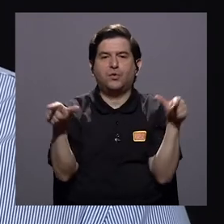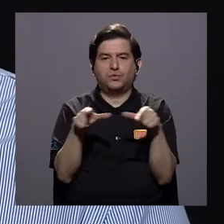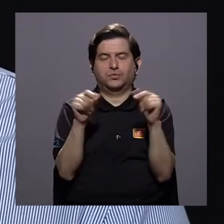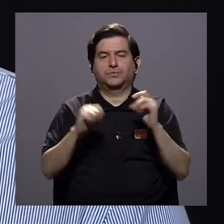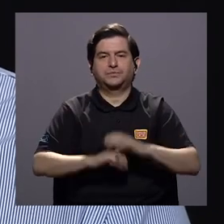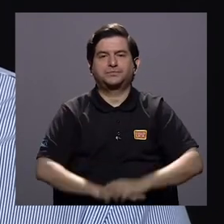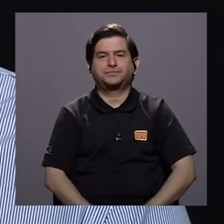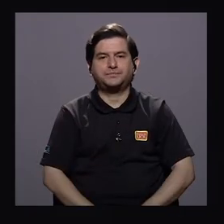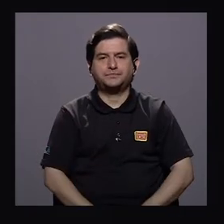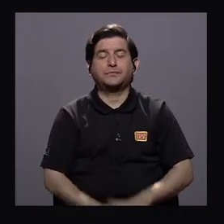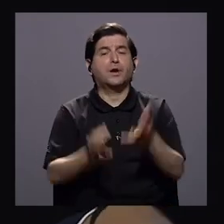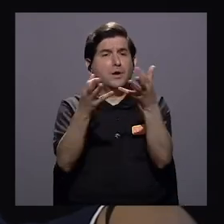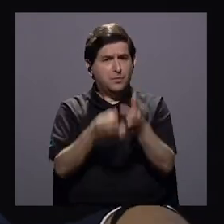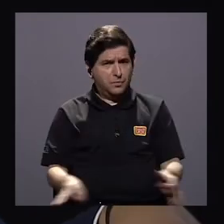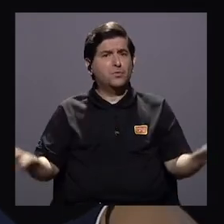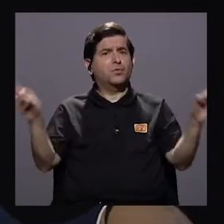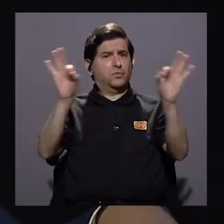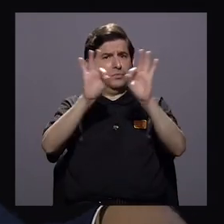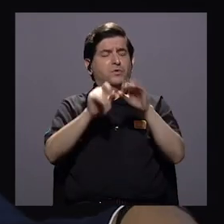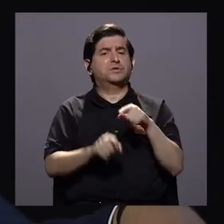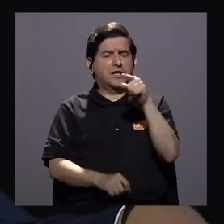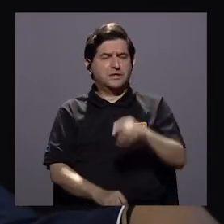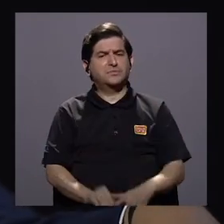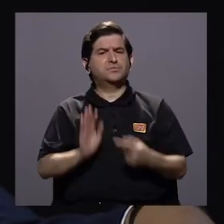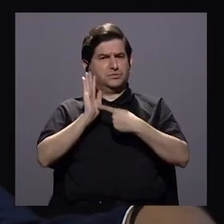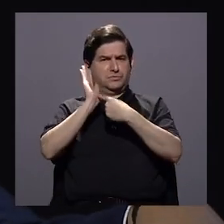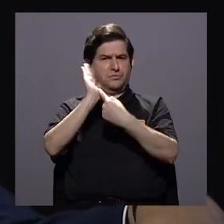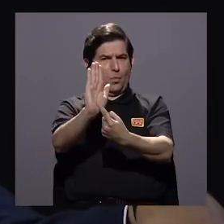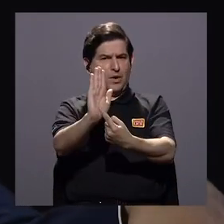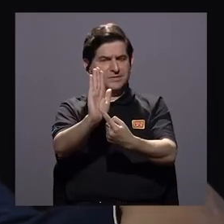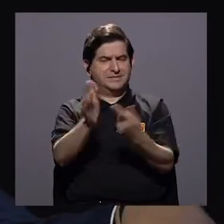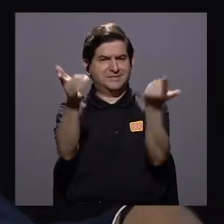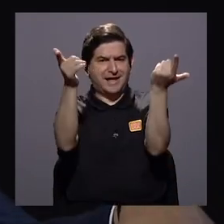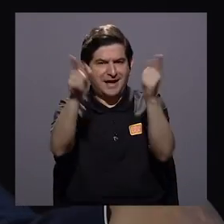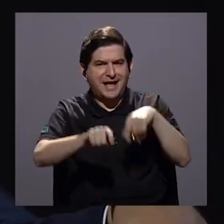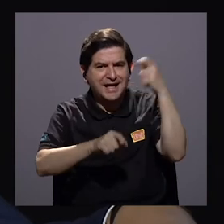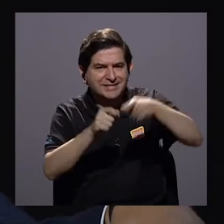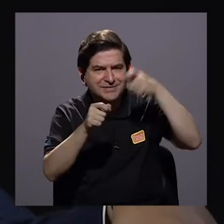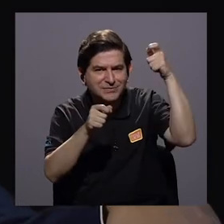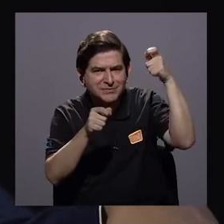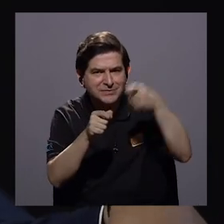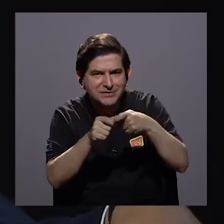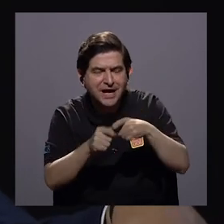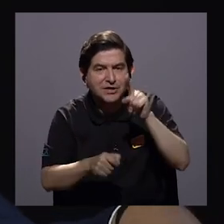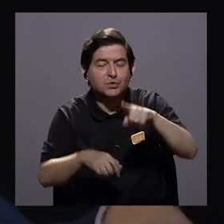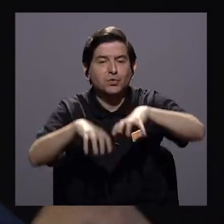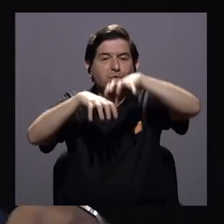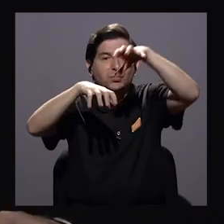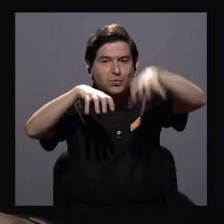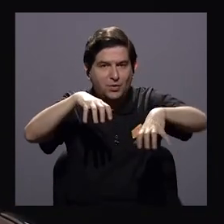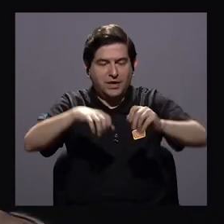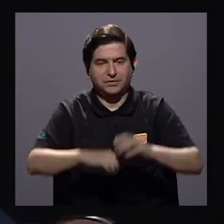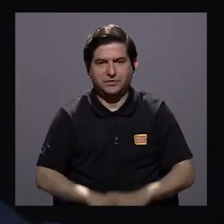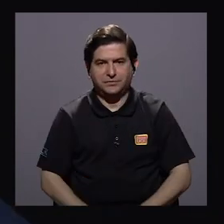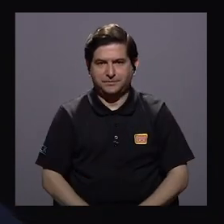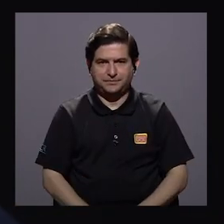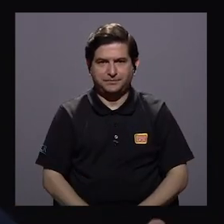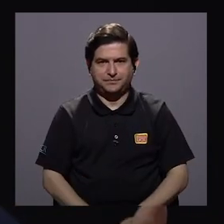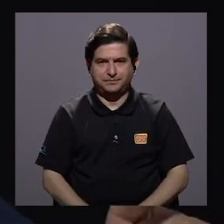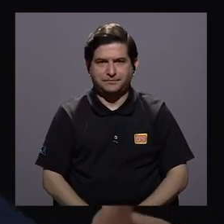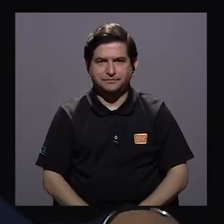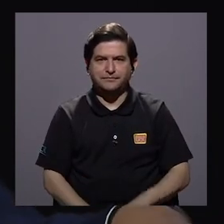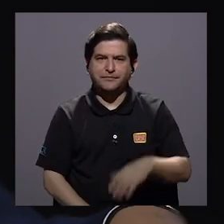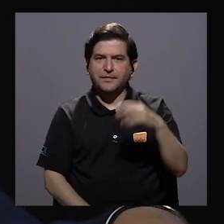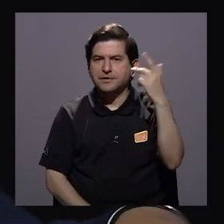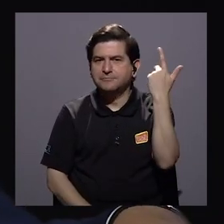zonas es muy importante porque usted lo fotografía en el caso específico de uno de los cantones ¿cuáles